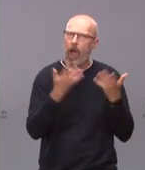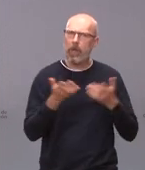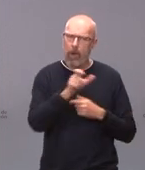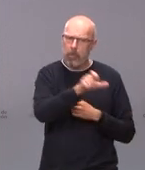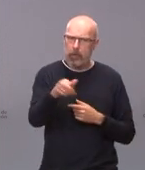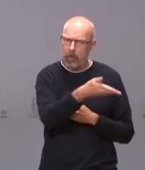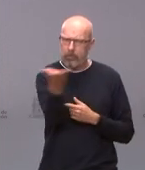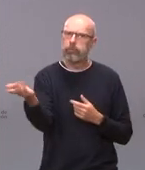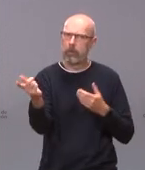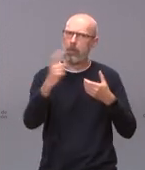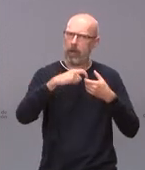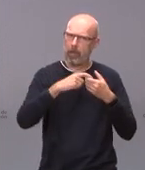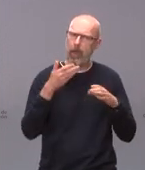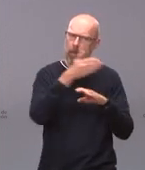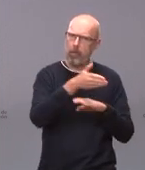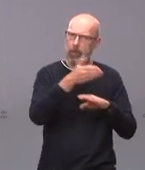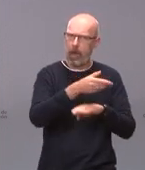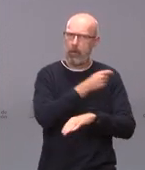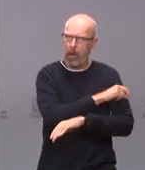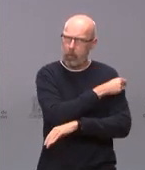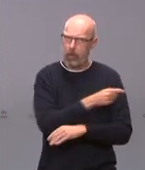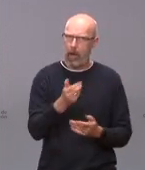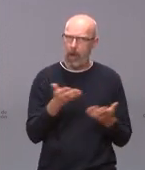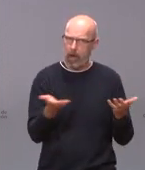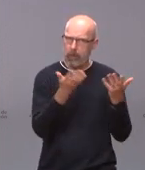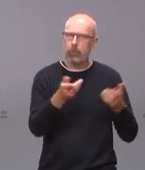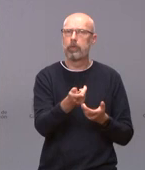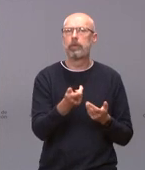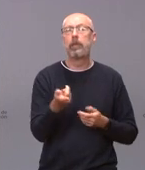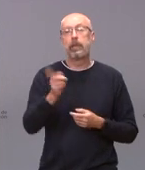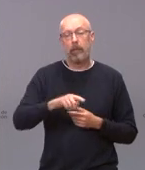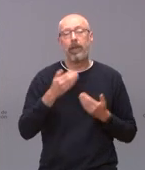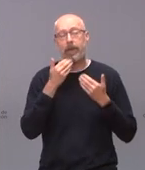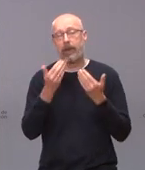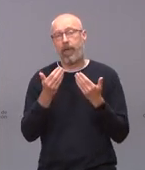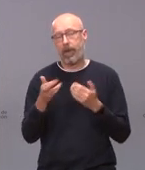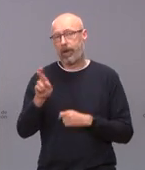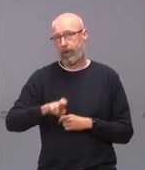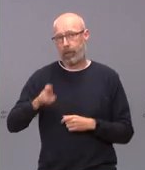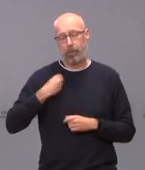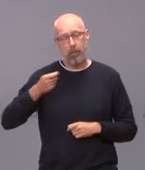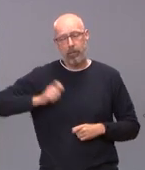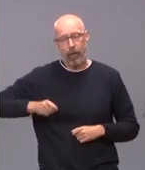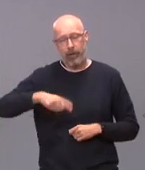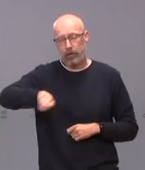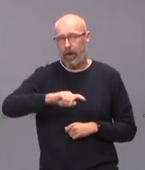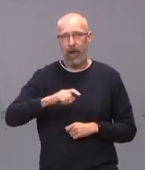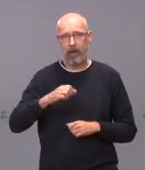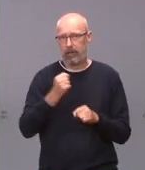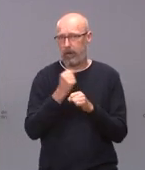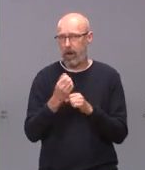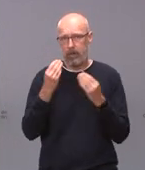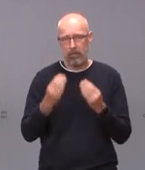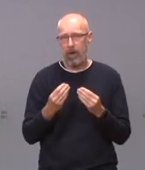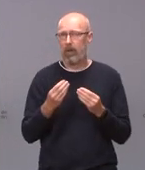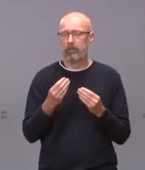vacunación y agradecemos, insisto, a nuestros profesionales el excelente ejemplo, no solo en la organización, no solo en